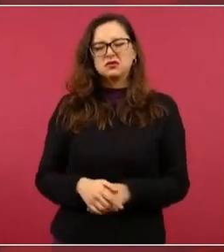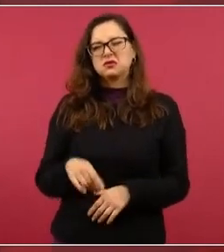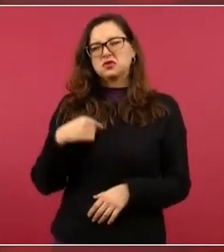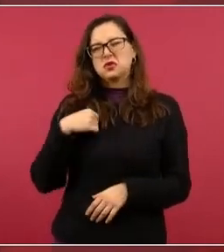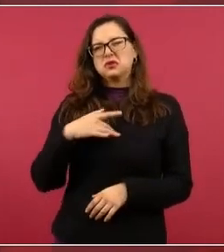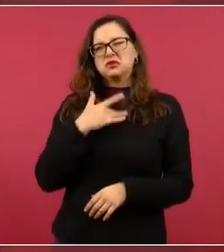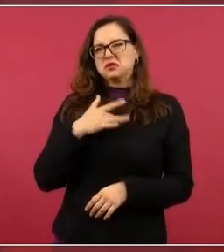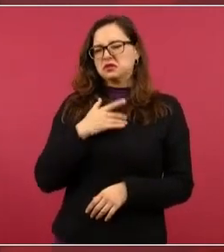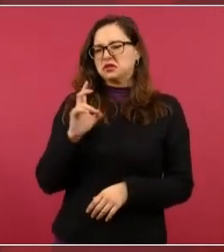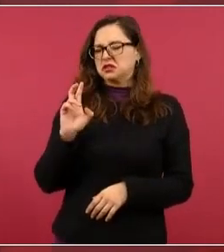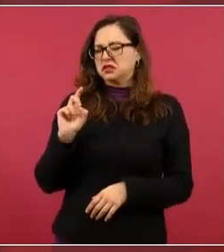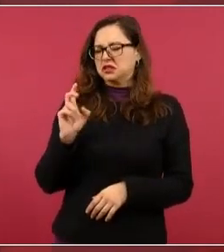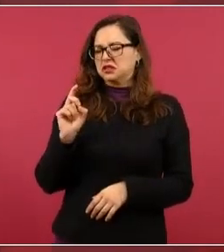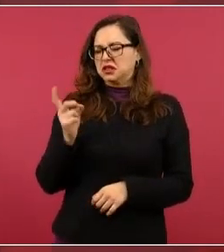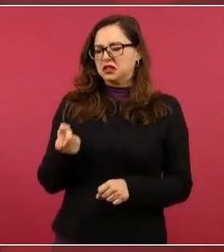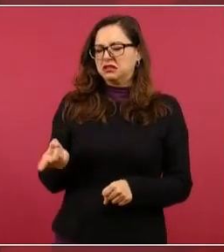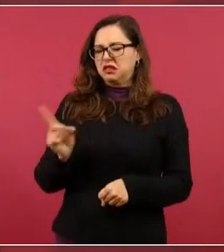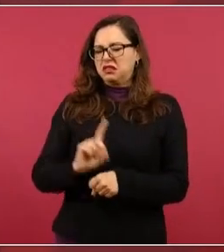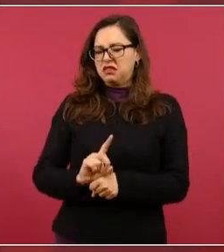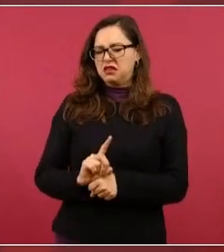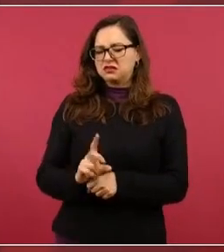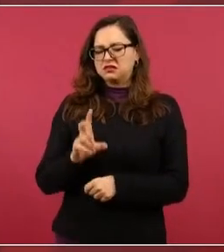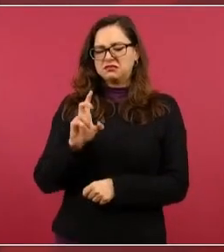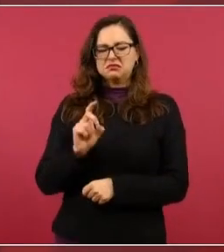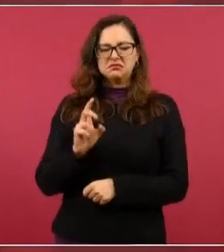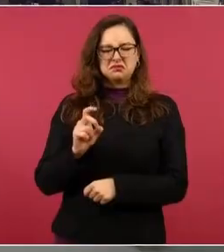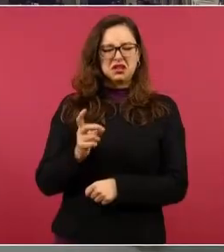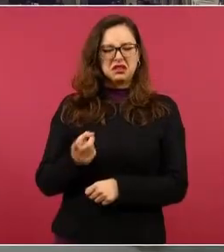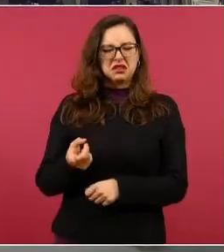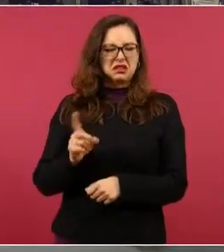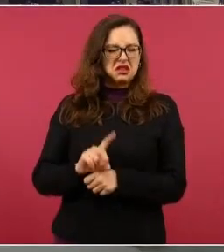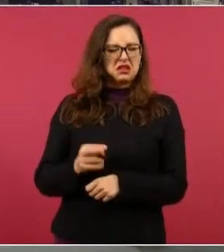kilómetros diarios, 35.